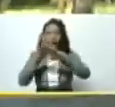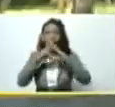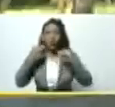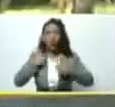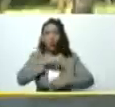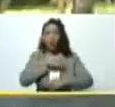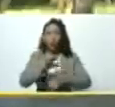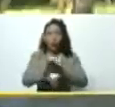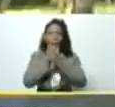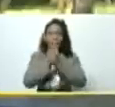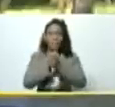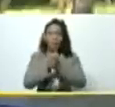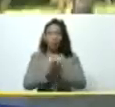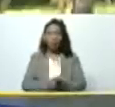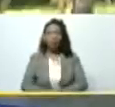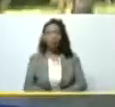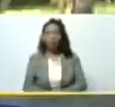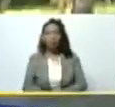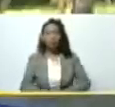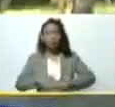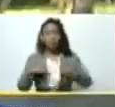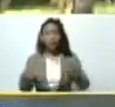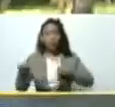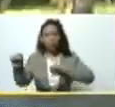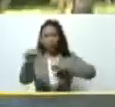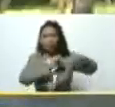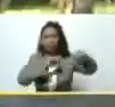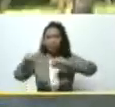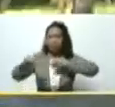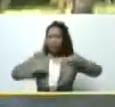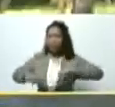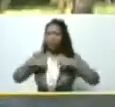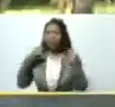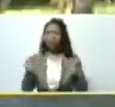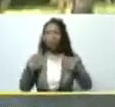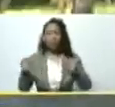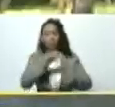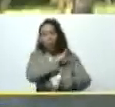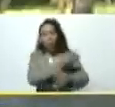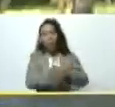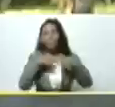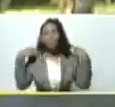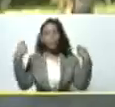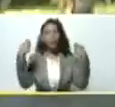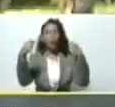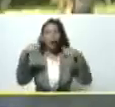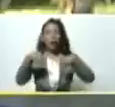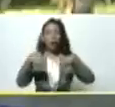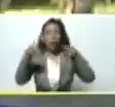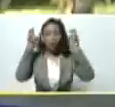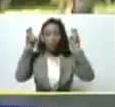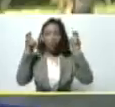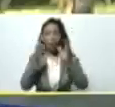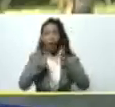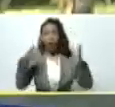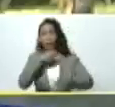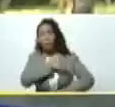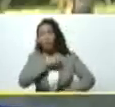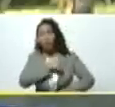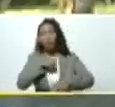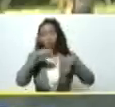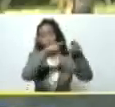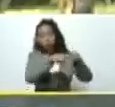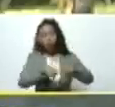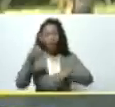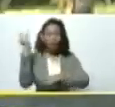nuestros compatriotas a movilizar y activar el poder popular en este caso con la gran misión agrovenezuela